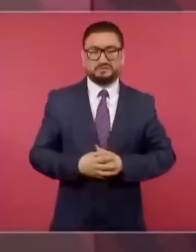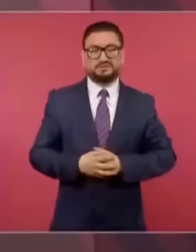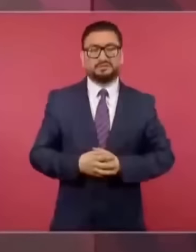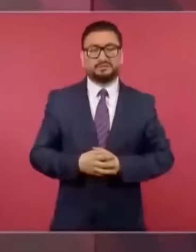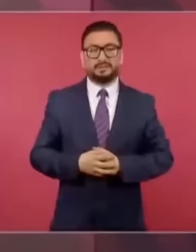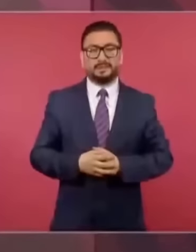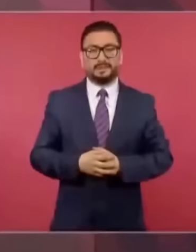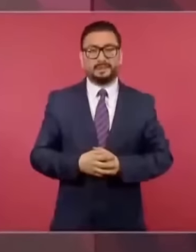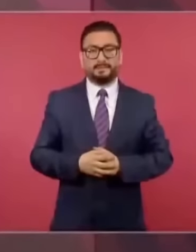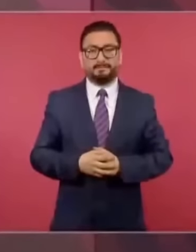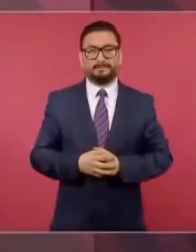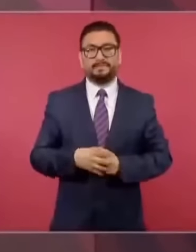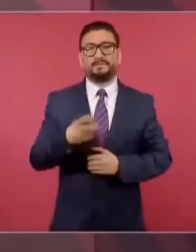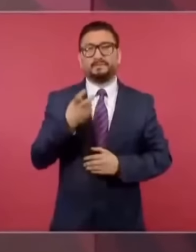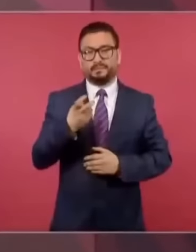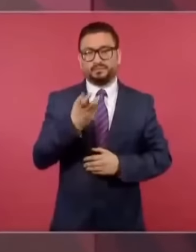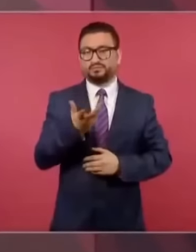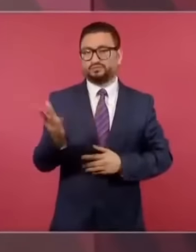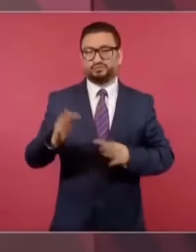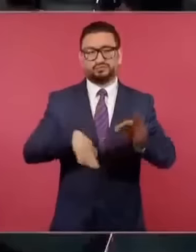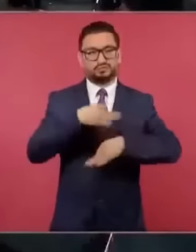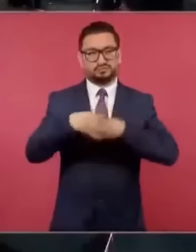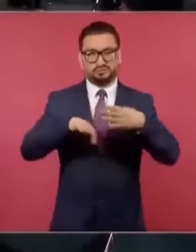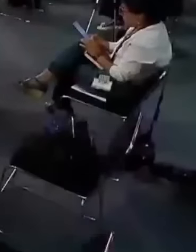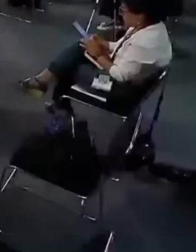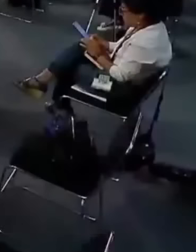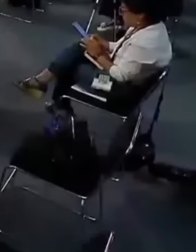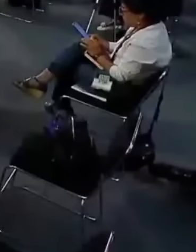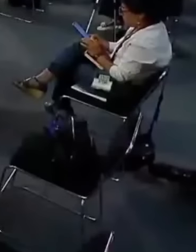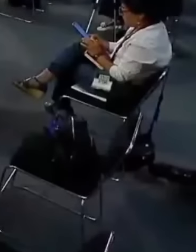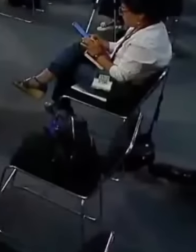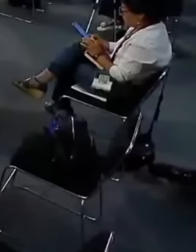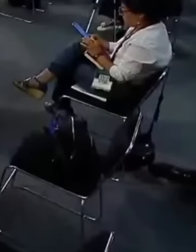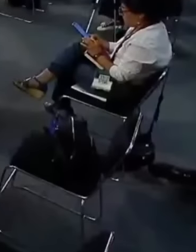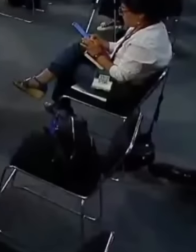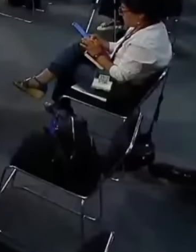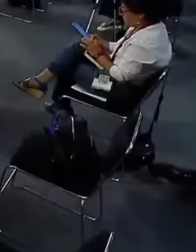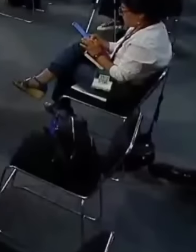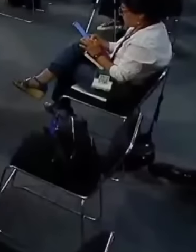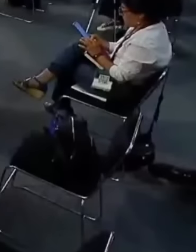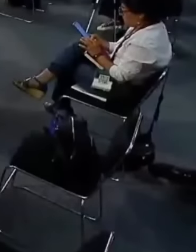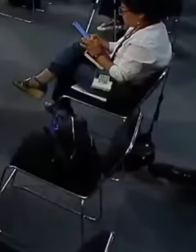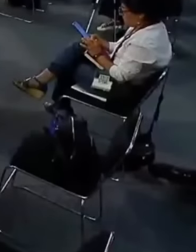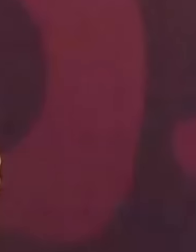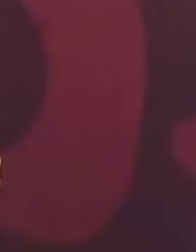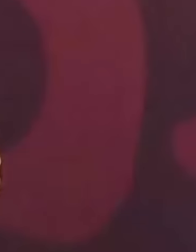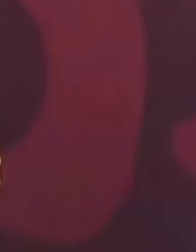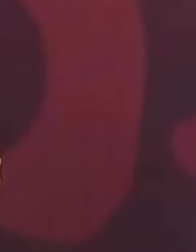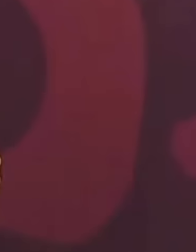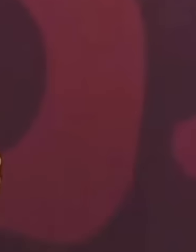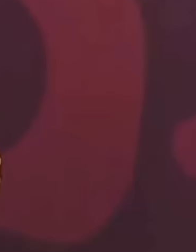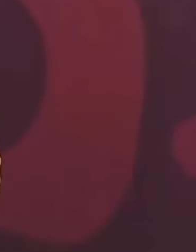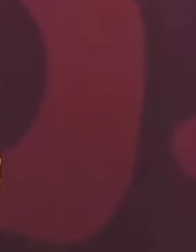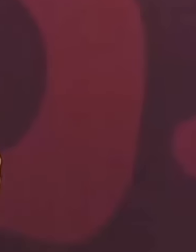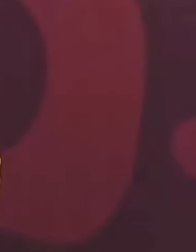Entonces, todos estos trabajadores tienen que verlo y no es un asunto de represalias,